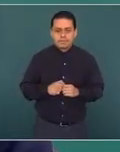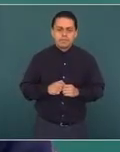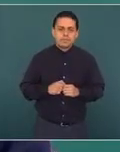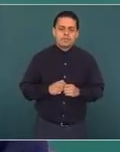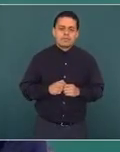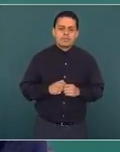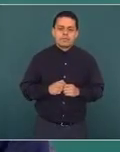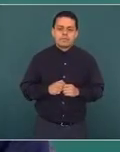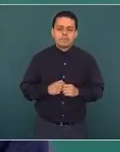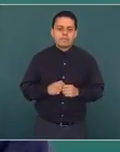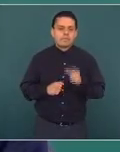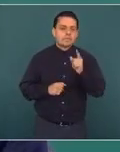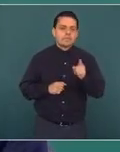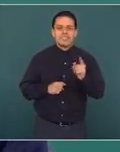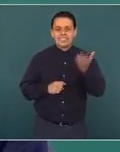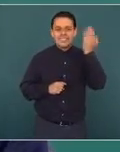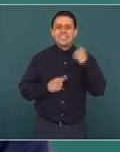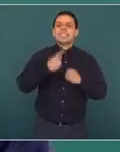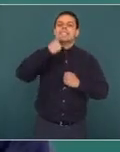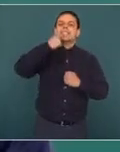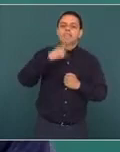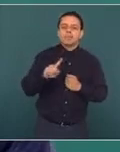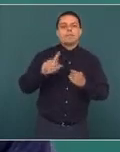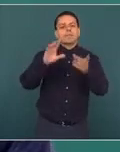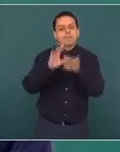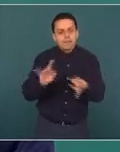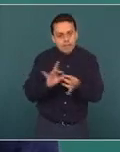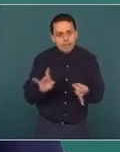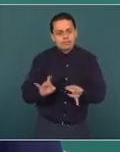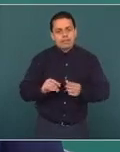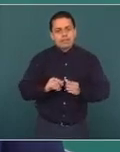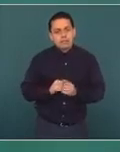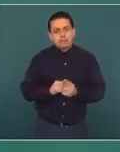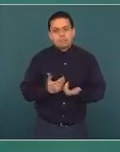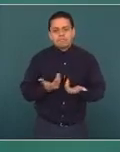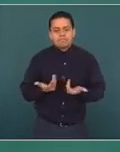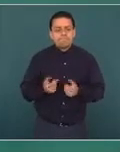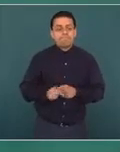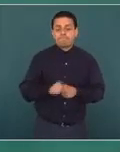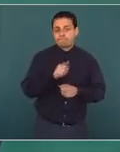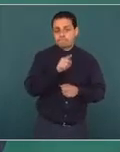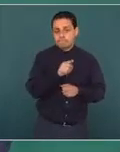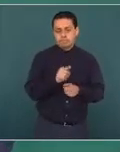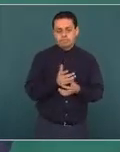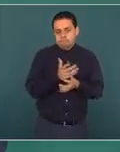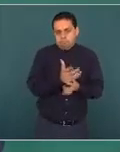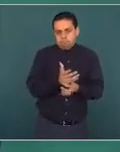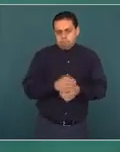denuncia que presuntamente